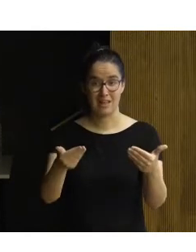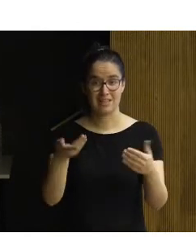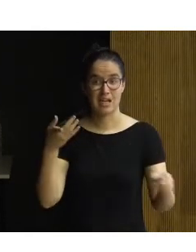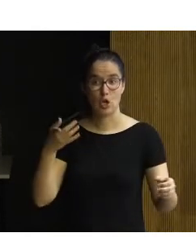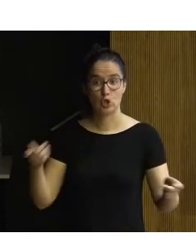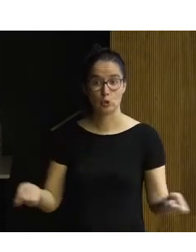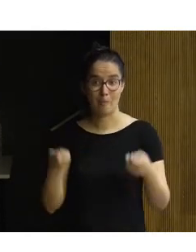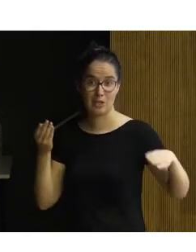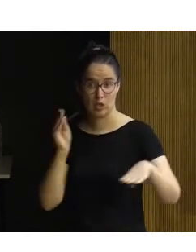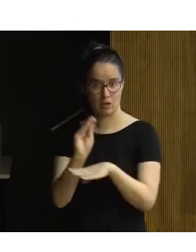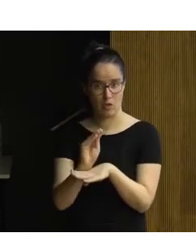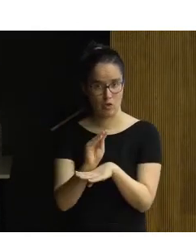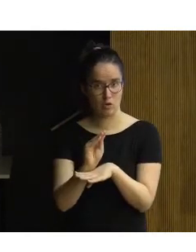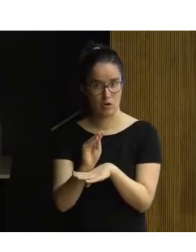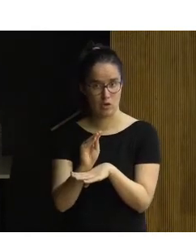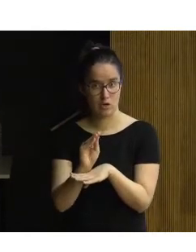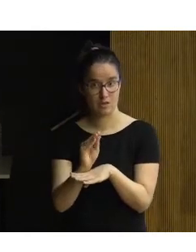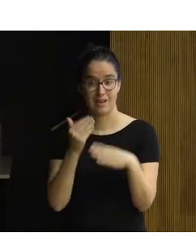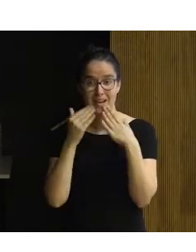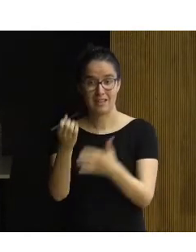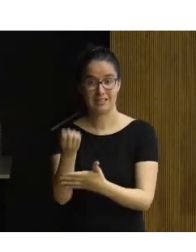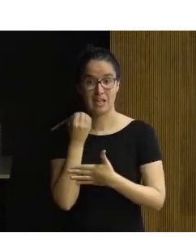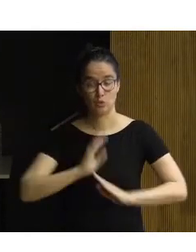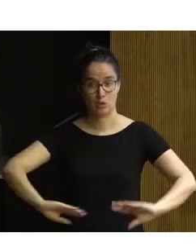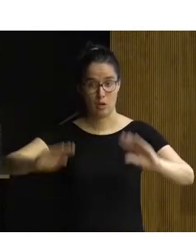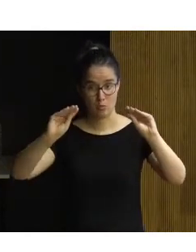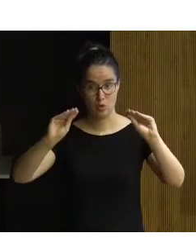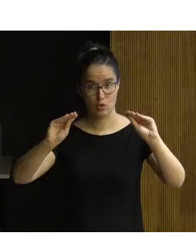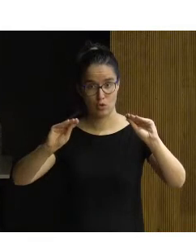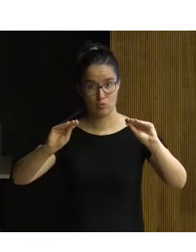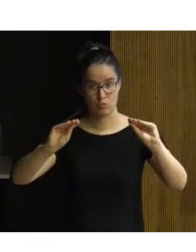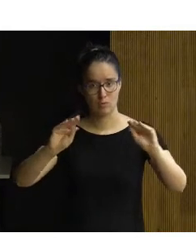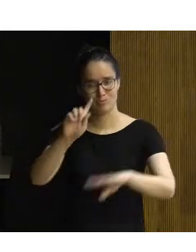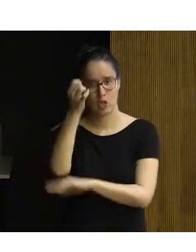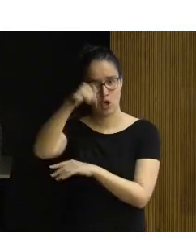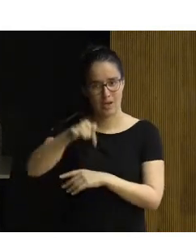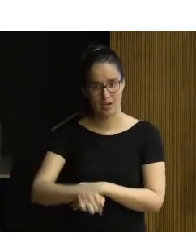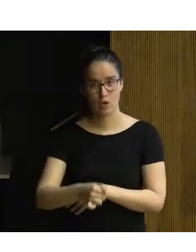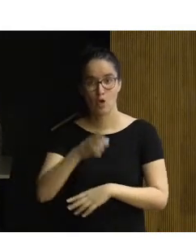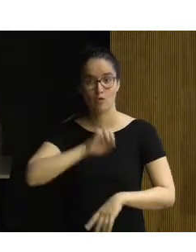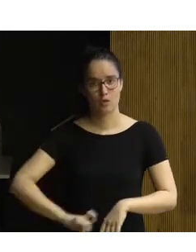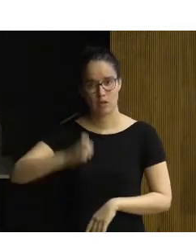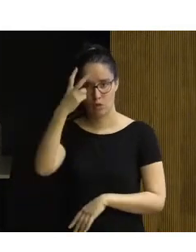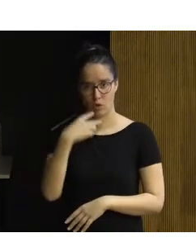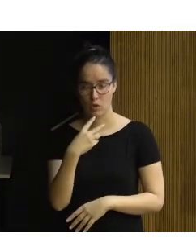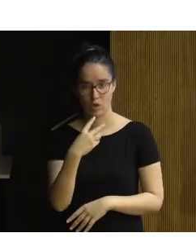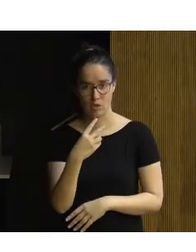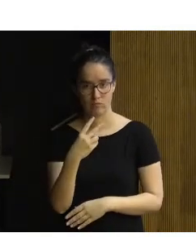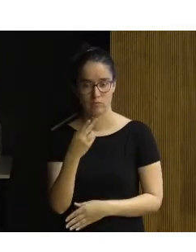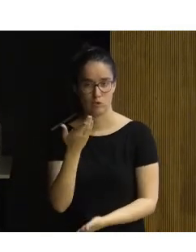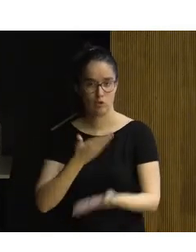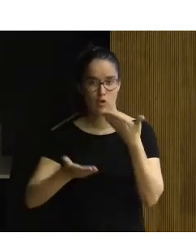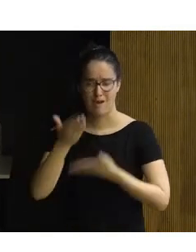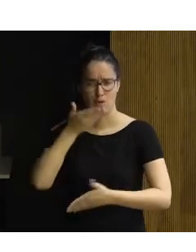patrocinadores que con su apoyo han hecho posible que estemos hoy aquí. Fundación ONCE, un colaborador